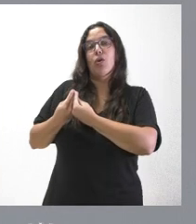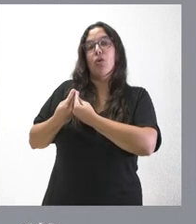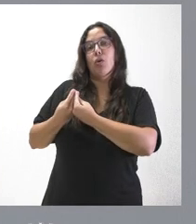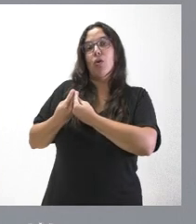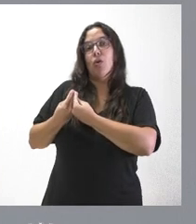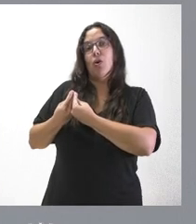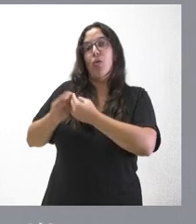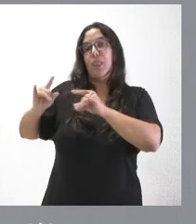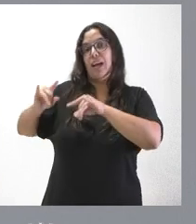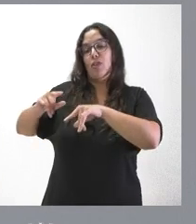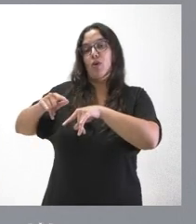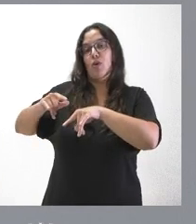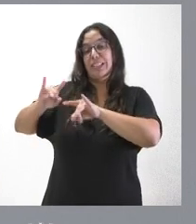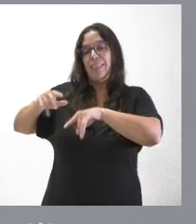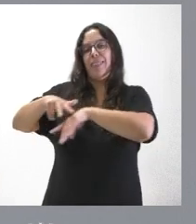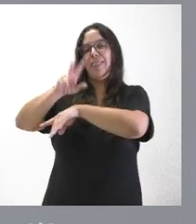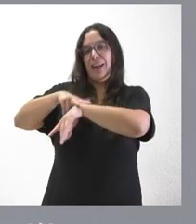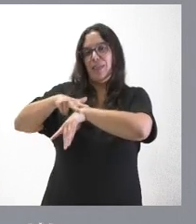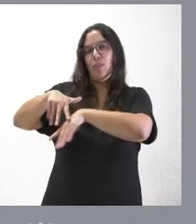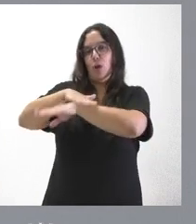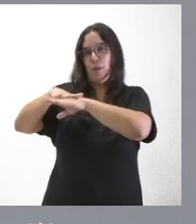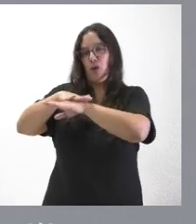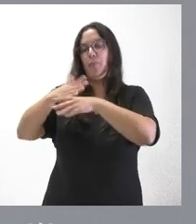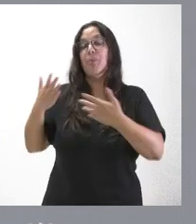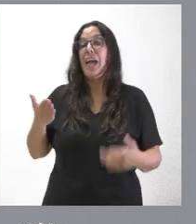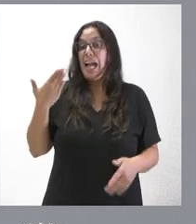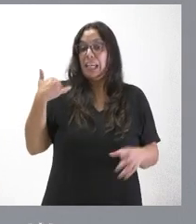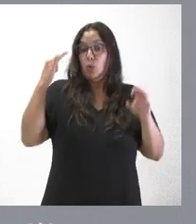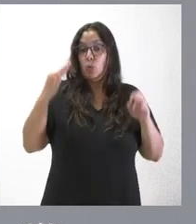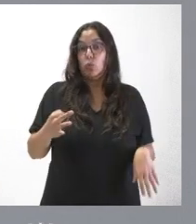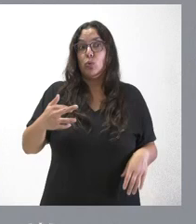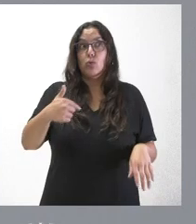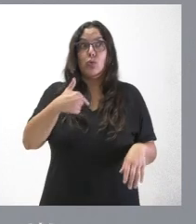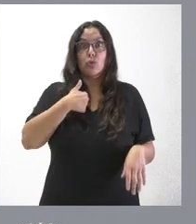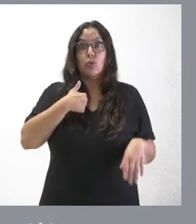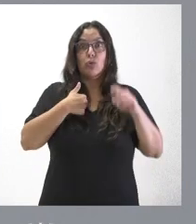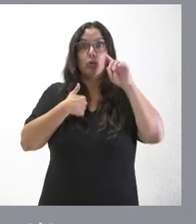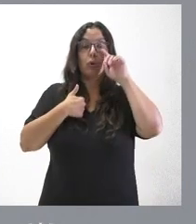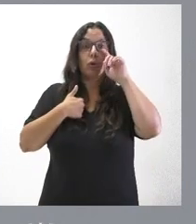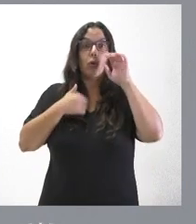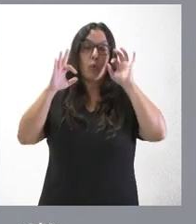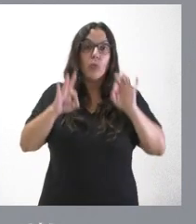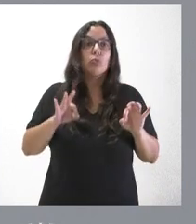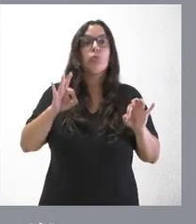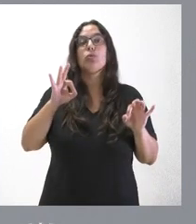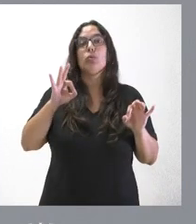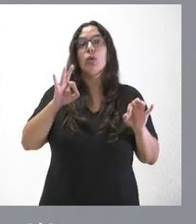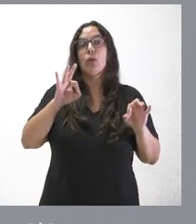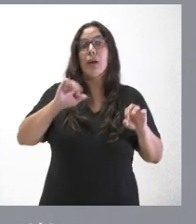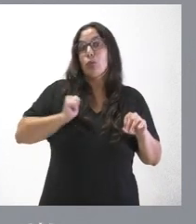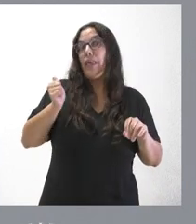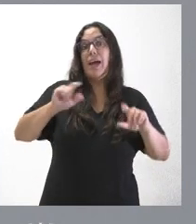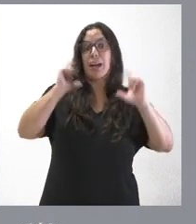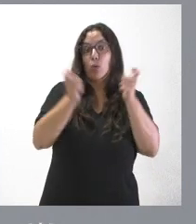la sede de la delegación del Gobierno en Castilla y León. Ayer mismo yo estaba, por una serie de motivos, con reuniones aquí